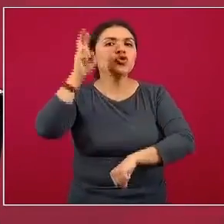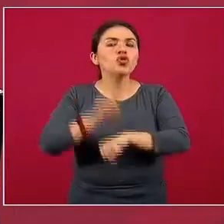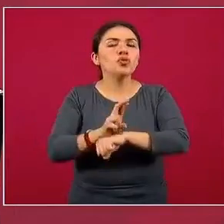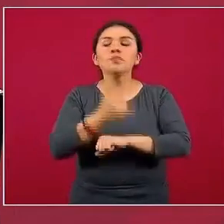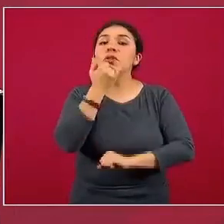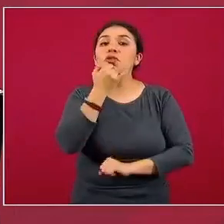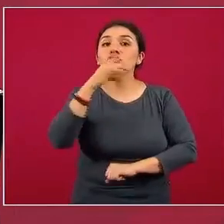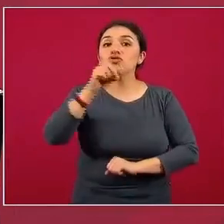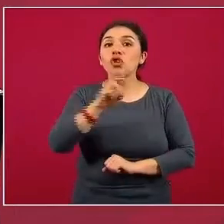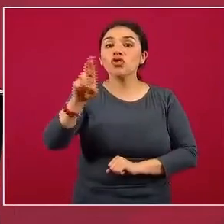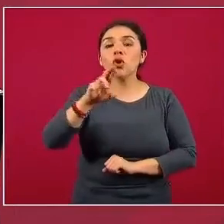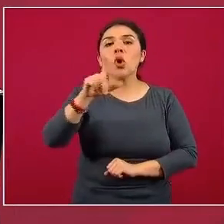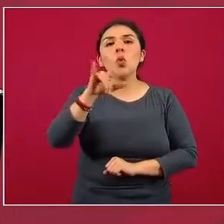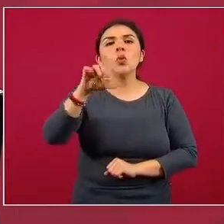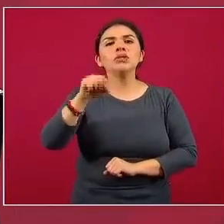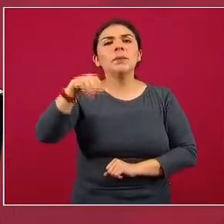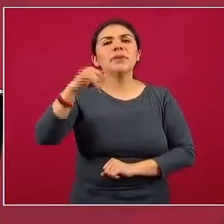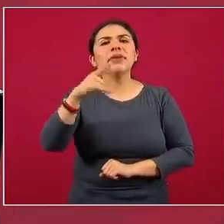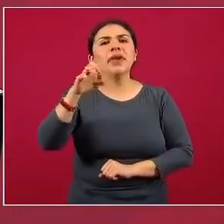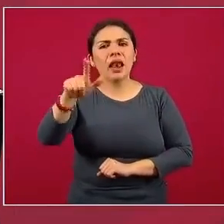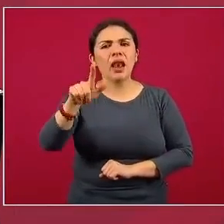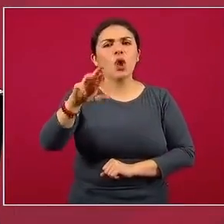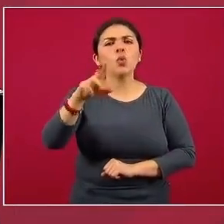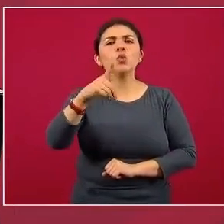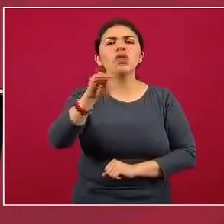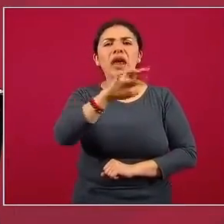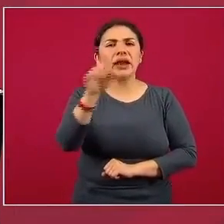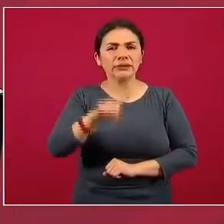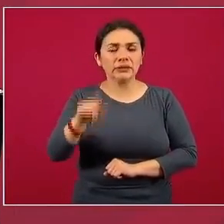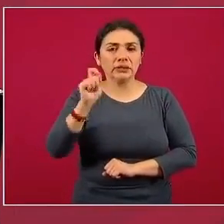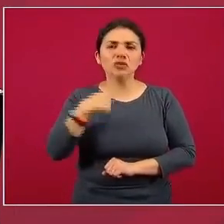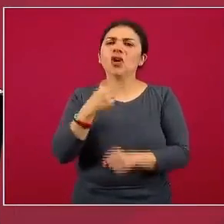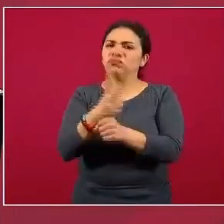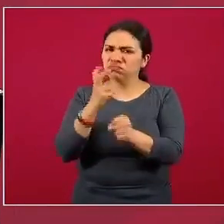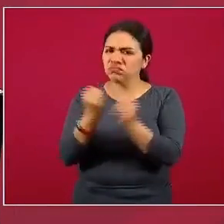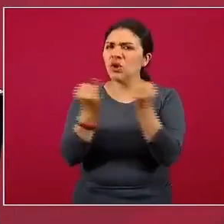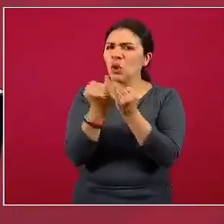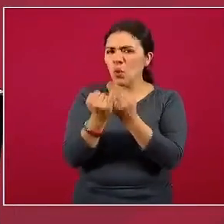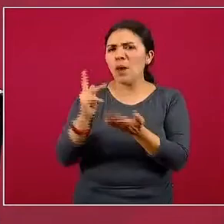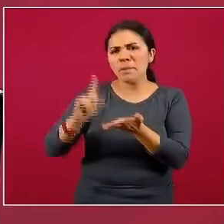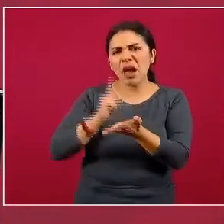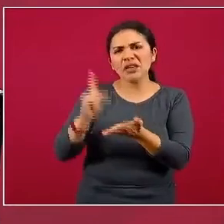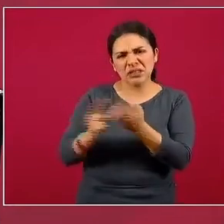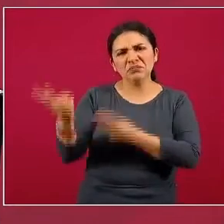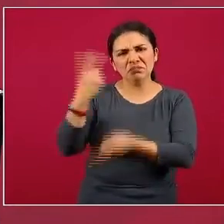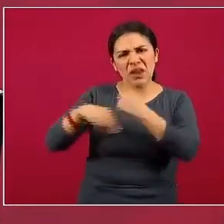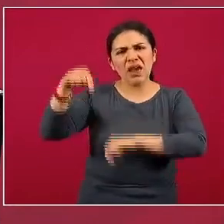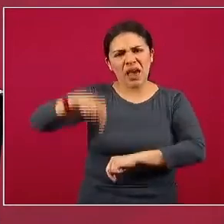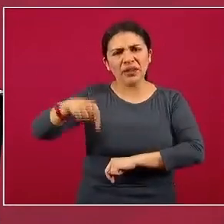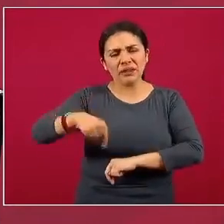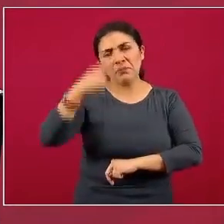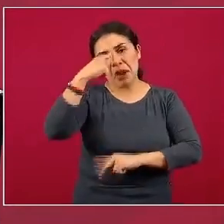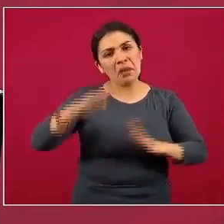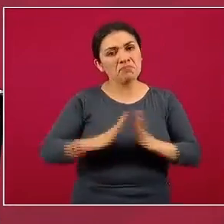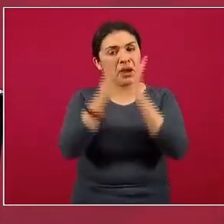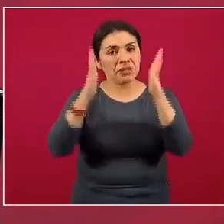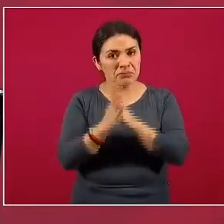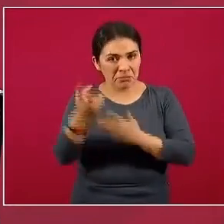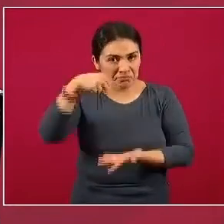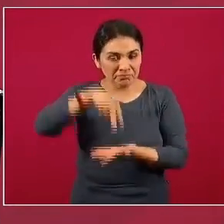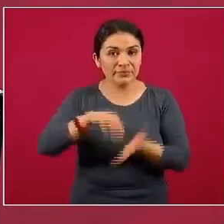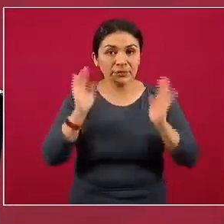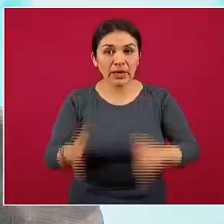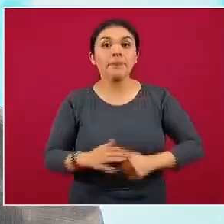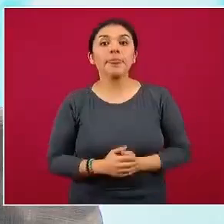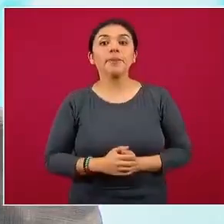Luis Miguel Gutiérrez Robledo, a quien hemos invitado también ya en una ocasión y participó directamente en